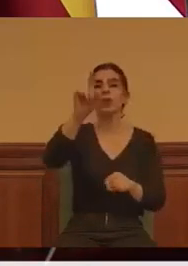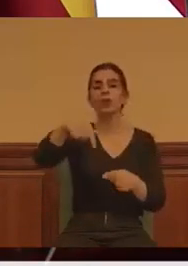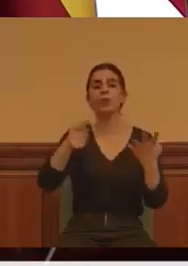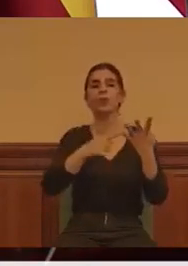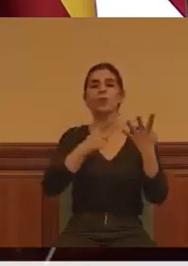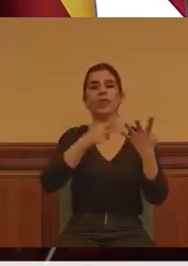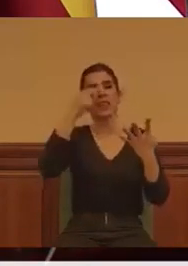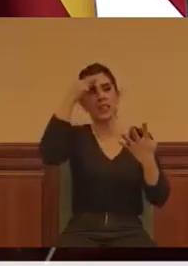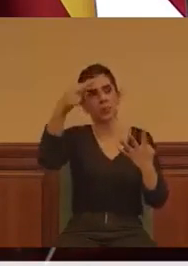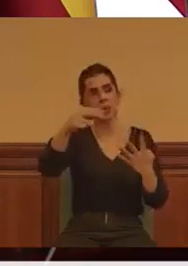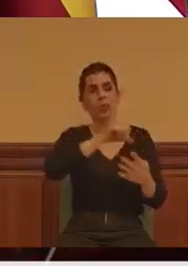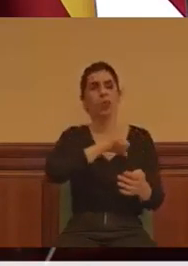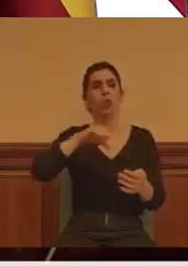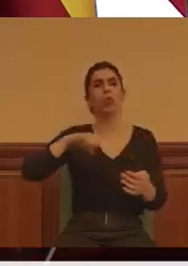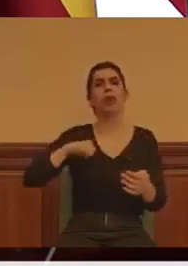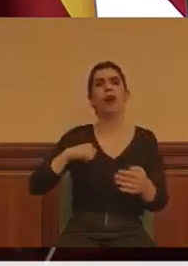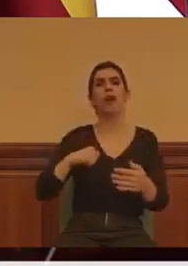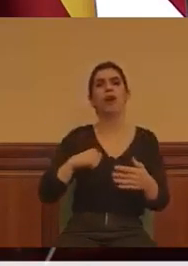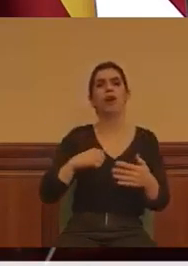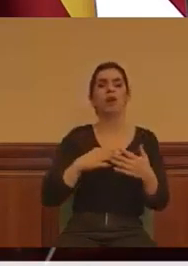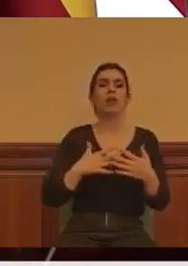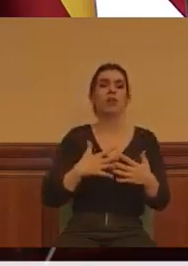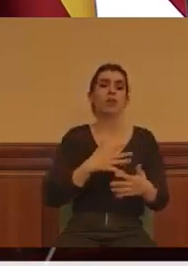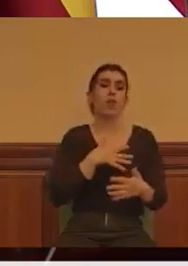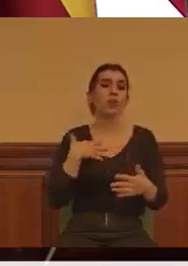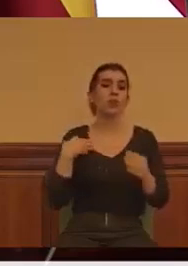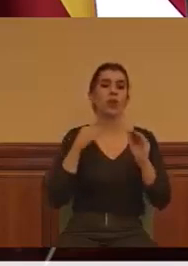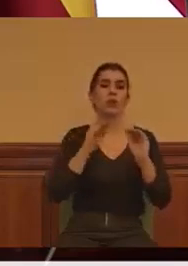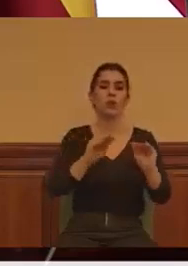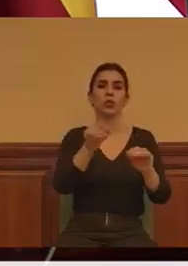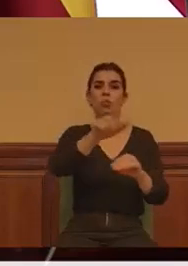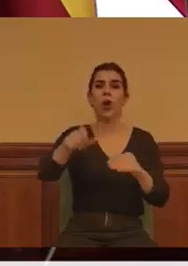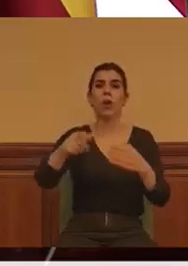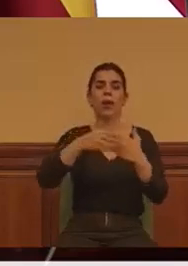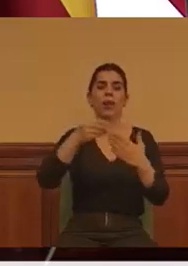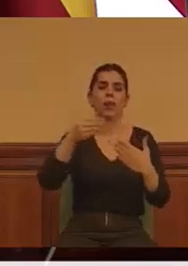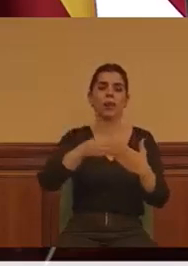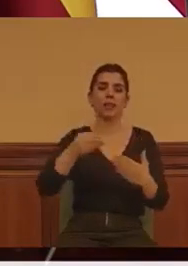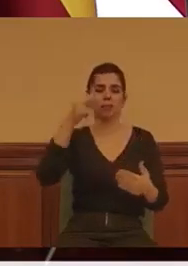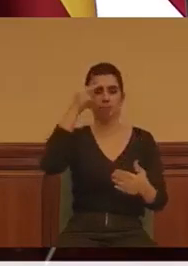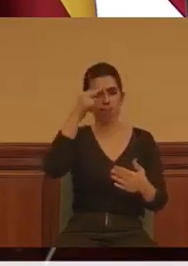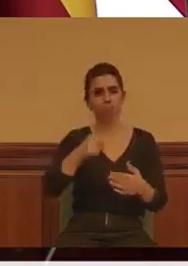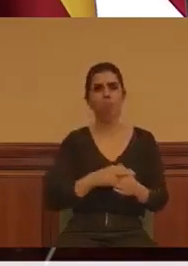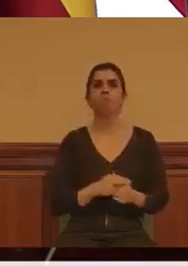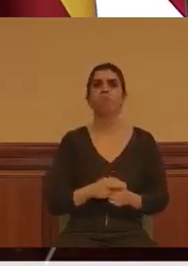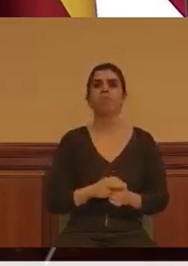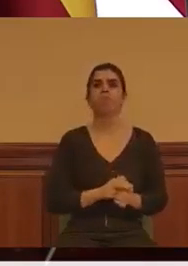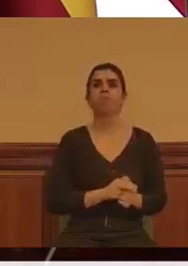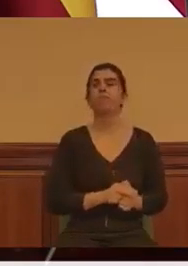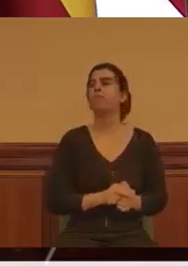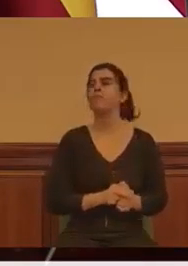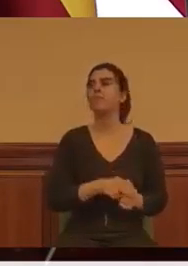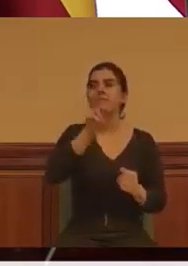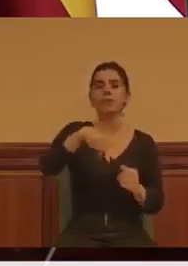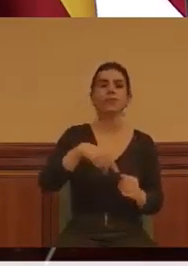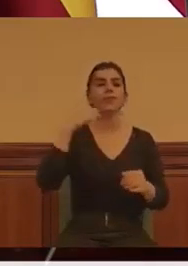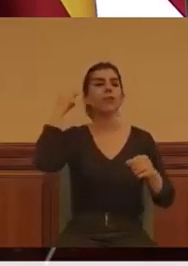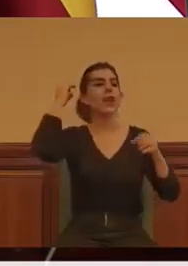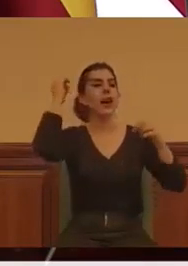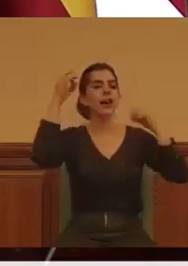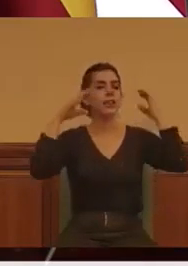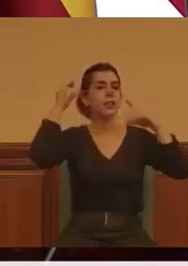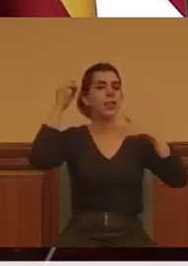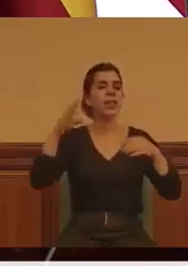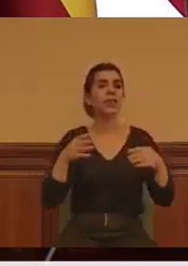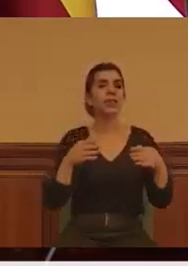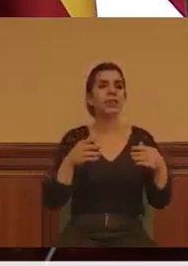autonomía de la voluntad de los pacientes. Añadiendo que todas las actividades se dirigirán a la humanización